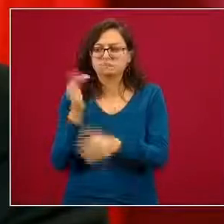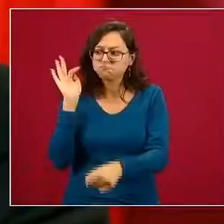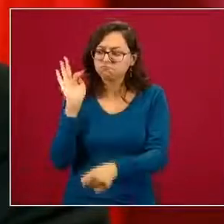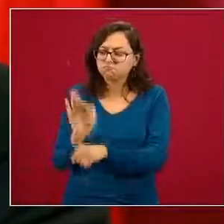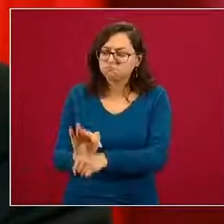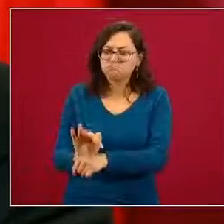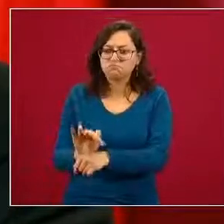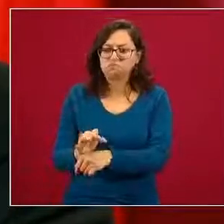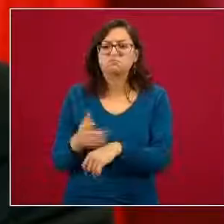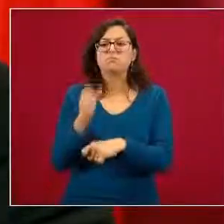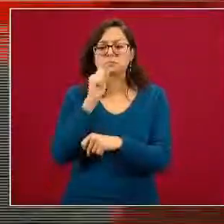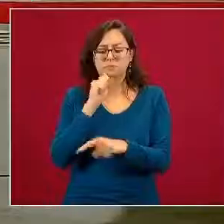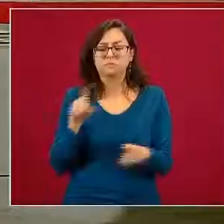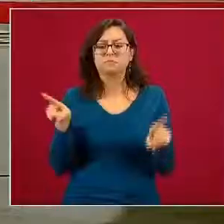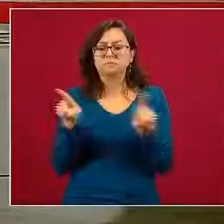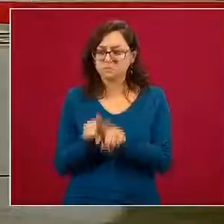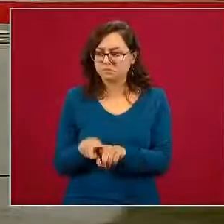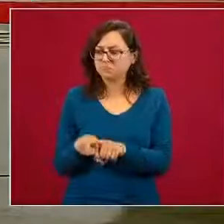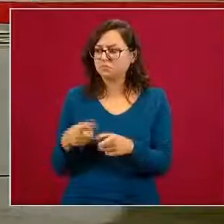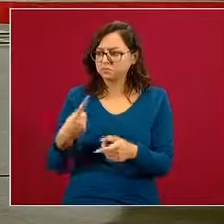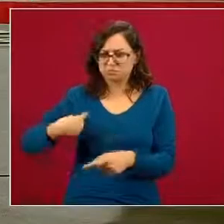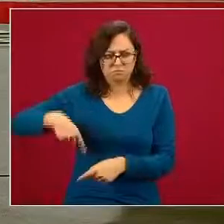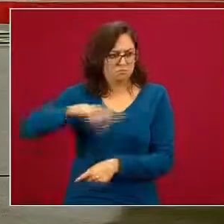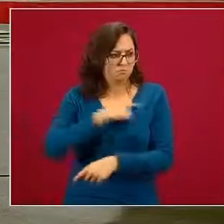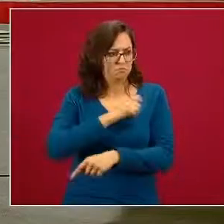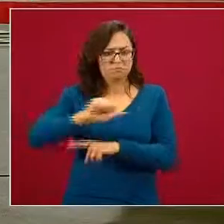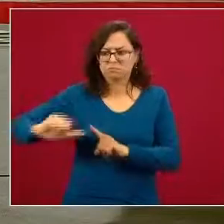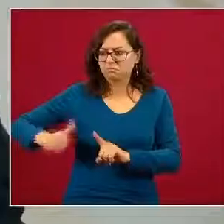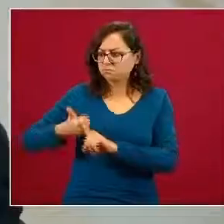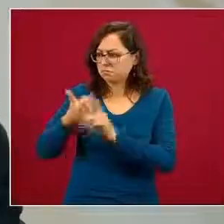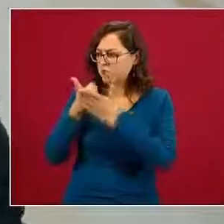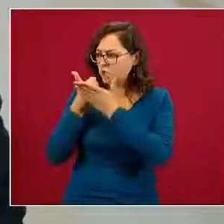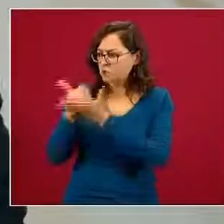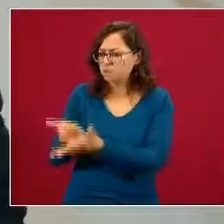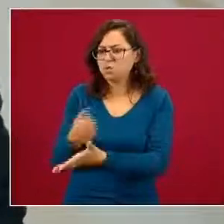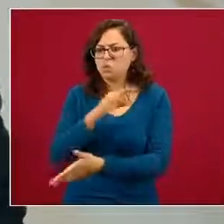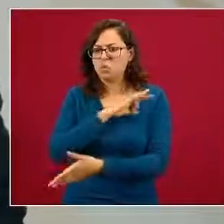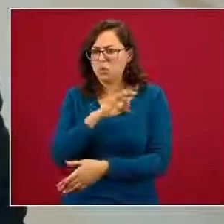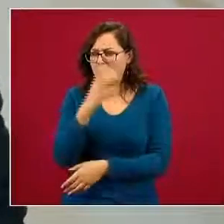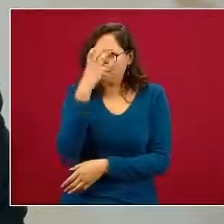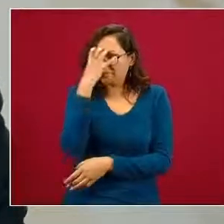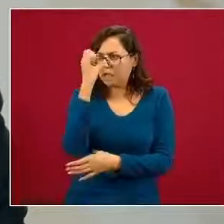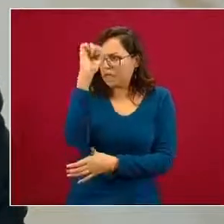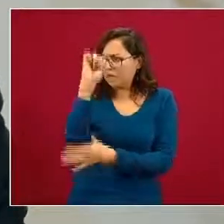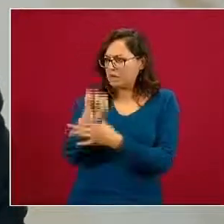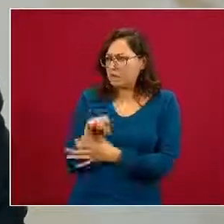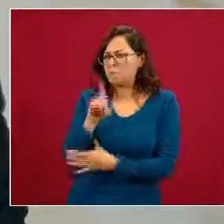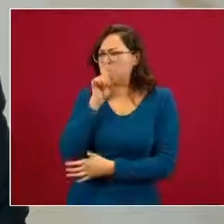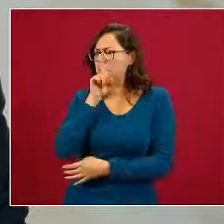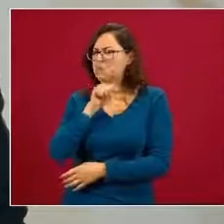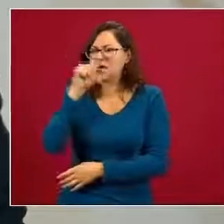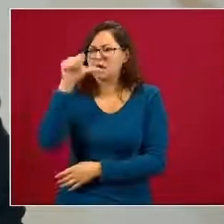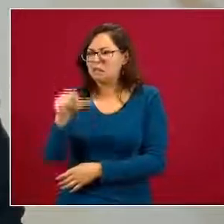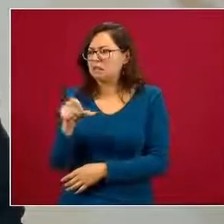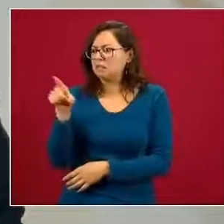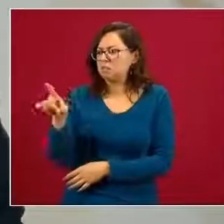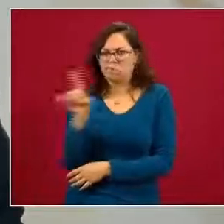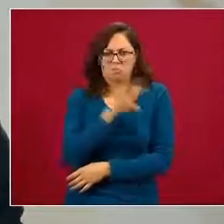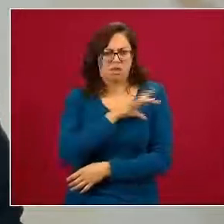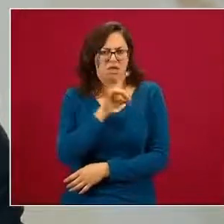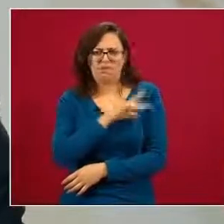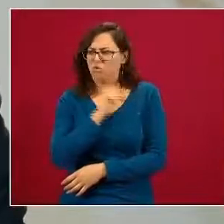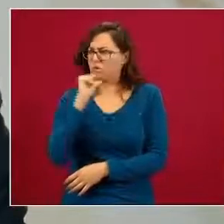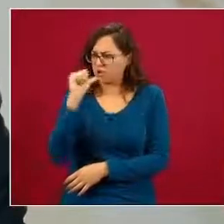protección hacerle saber que está acompañado que puede pedir ayuda que no tiene que tener vergüenza por pedir ayuda mucho menos miedo